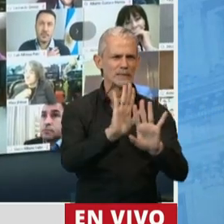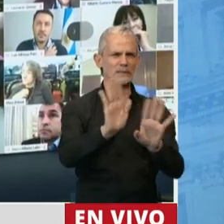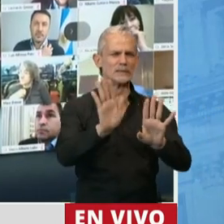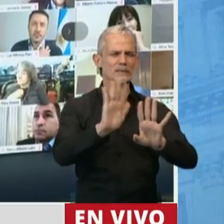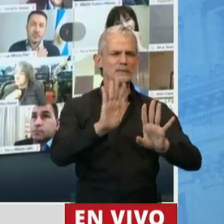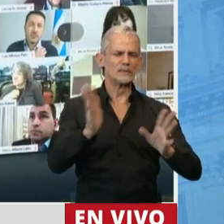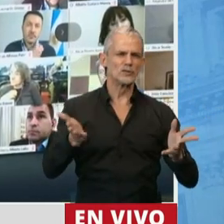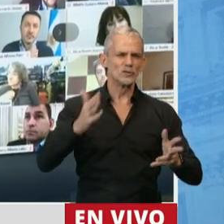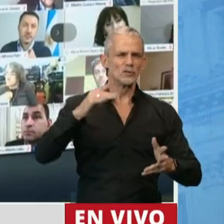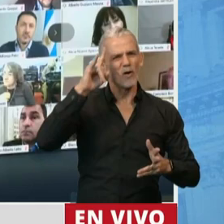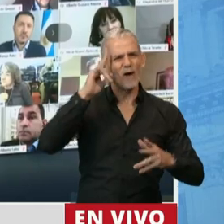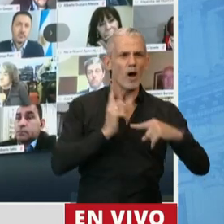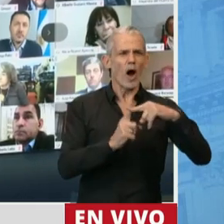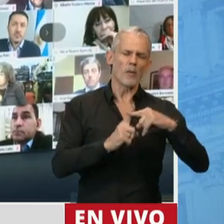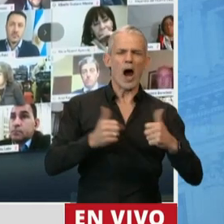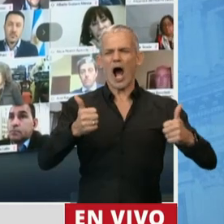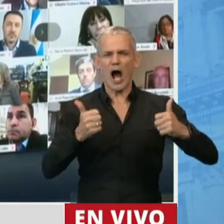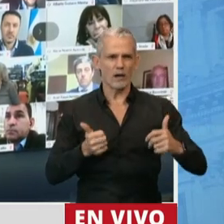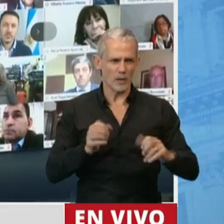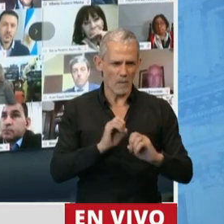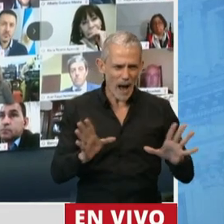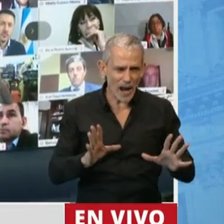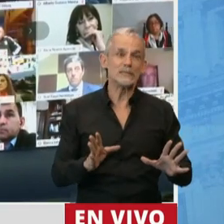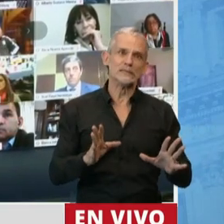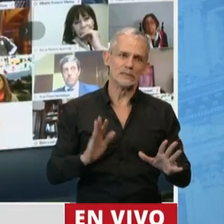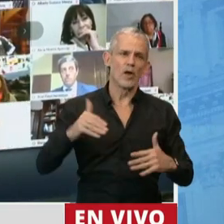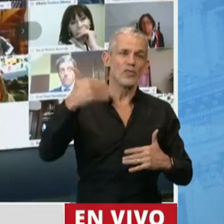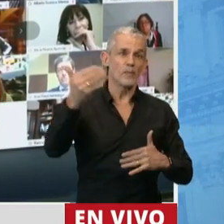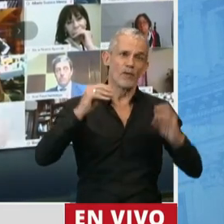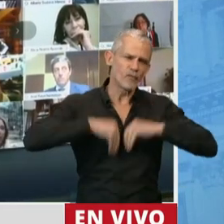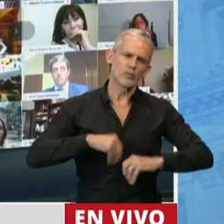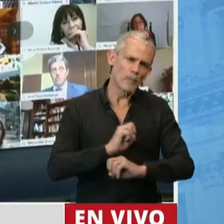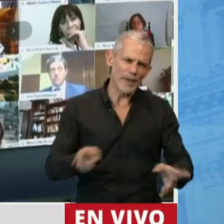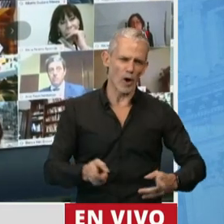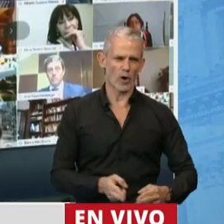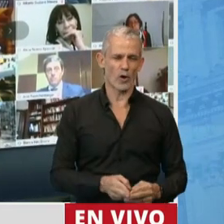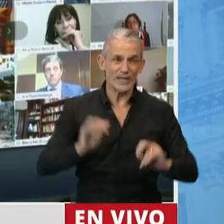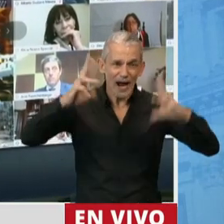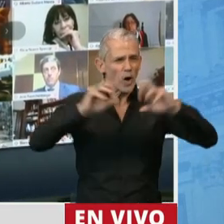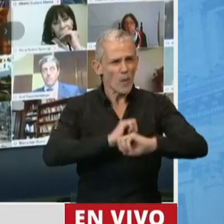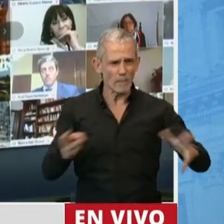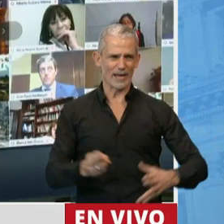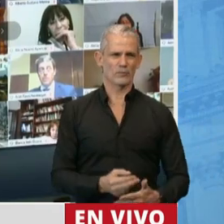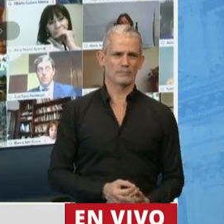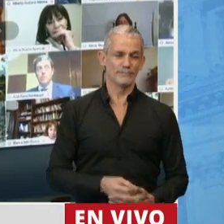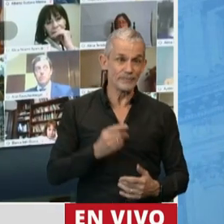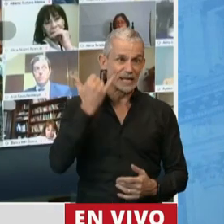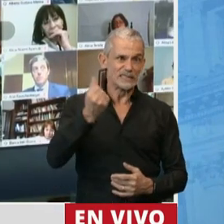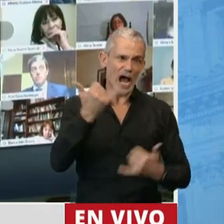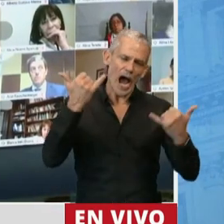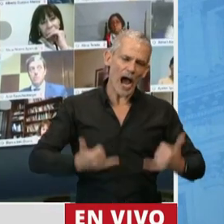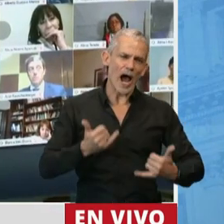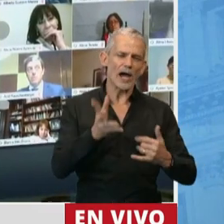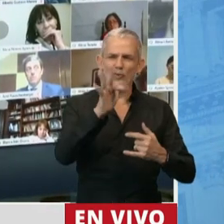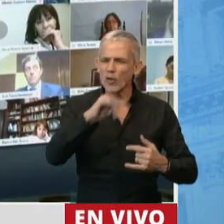los falsos optimismos en el tiempo las expectativas mal generadas generan después más frustración más enojo y la verdad que bastantes dramas